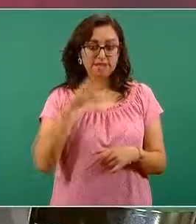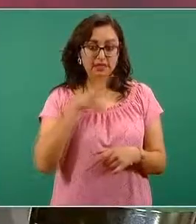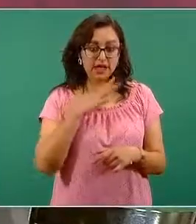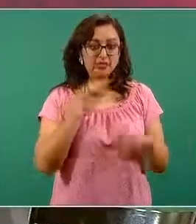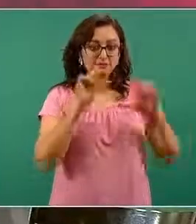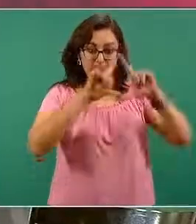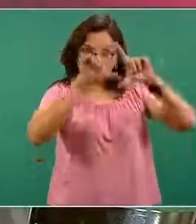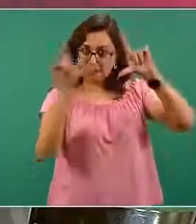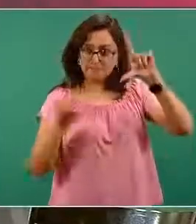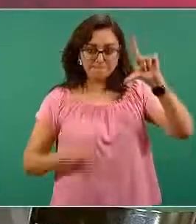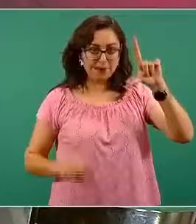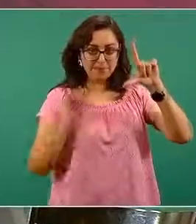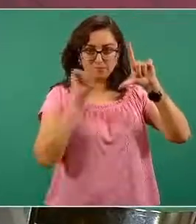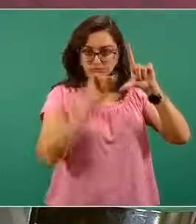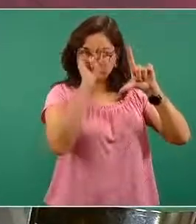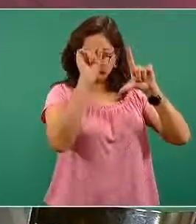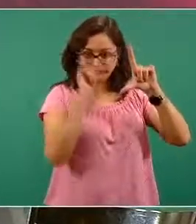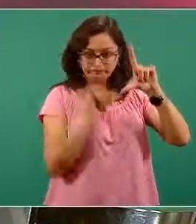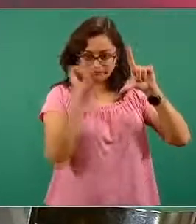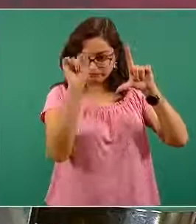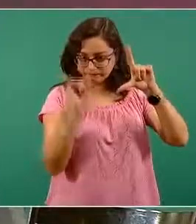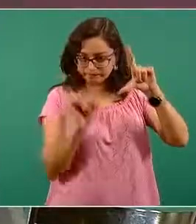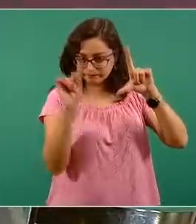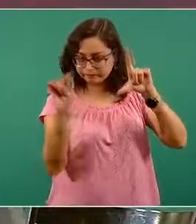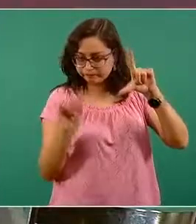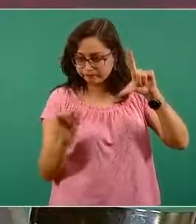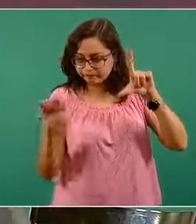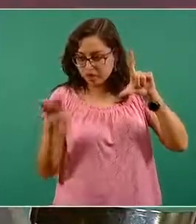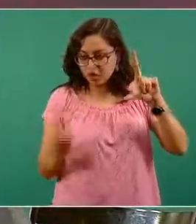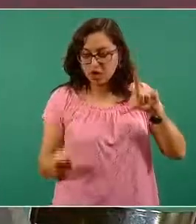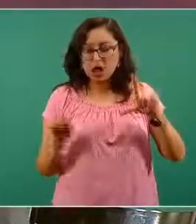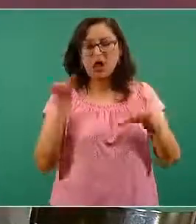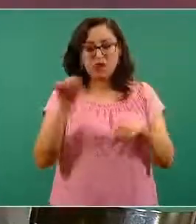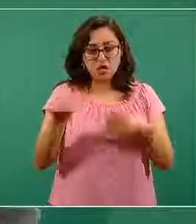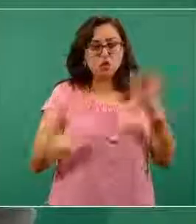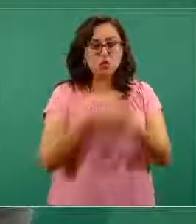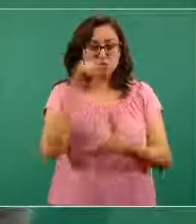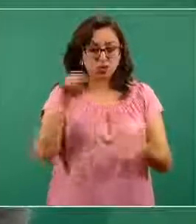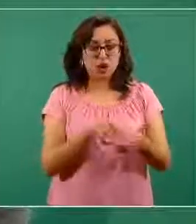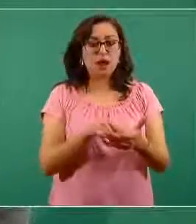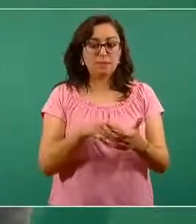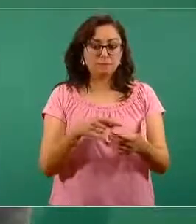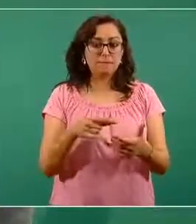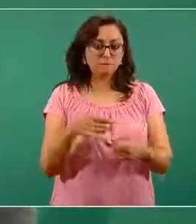municipios en donde está activa la vacunación.